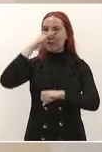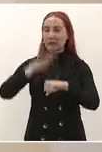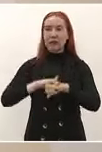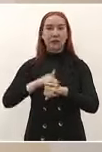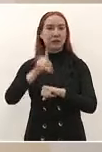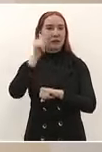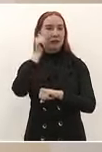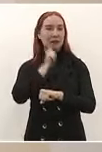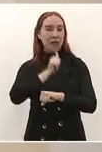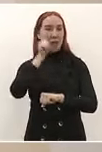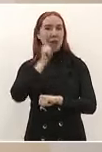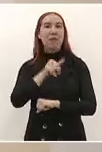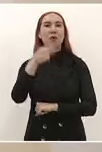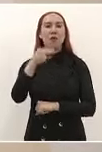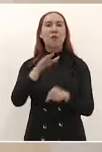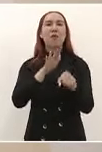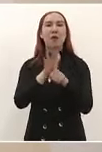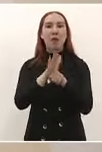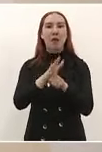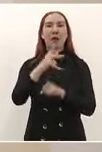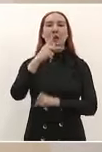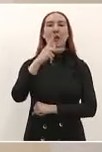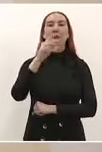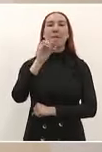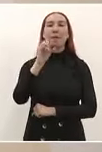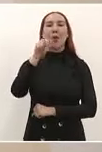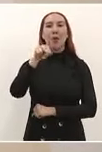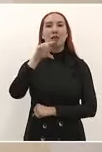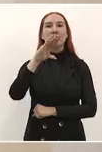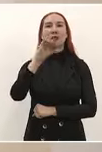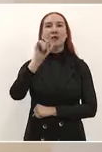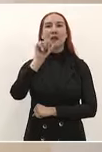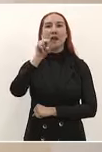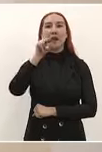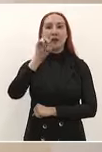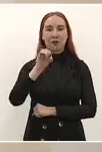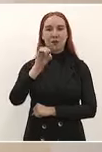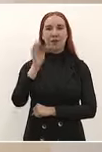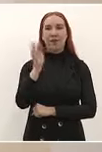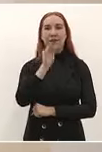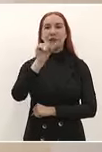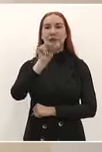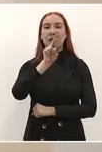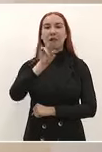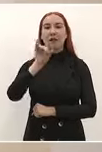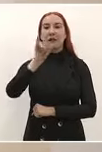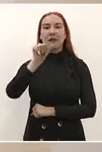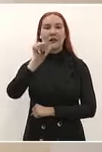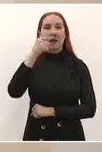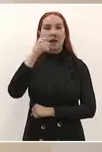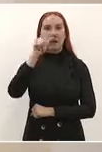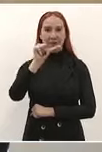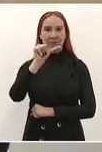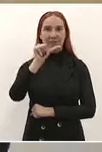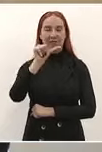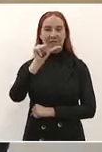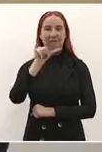Arriaga decía porque los reaccionarios entonces como ahora